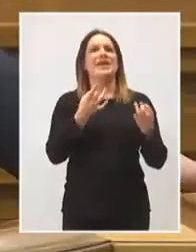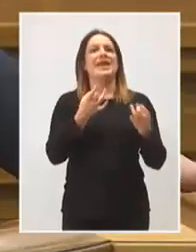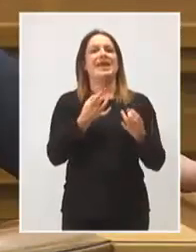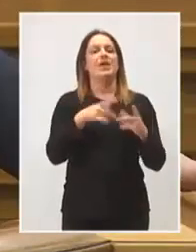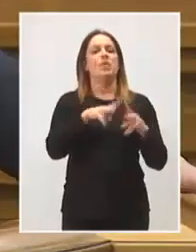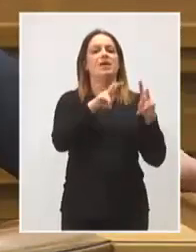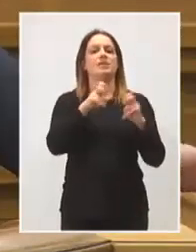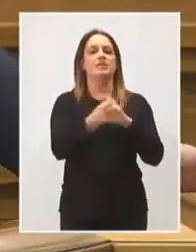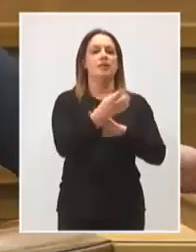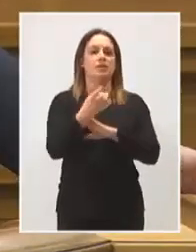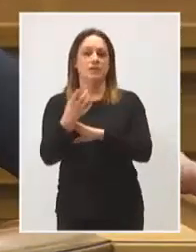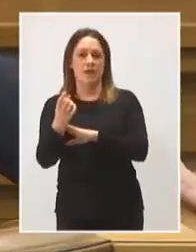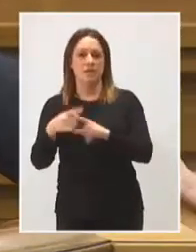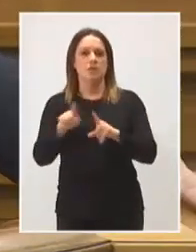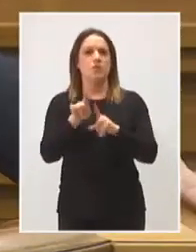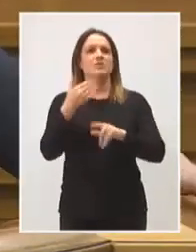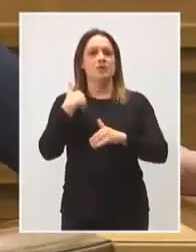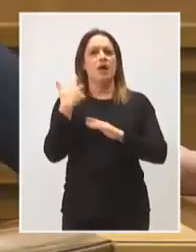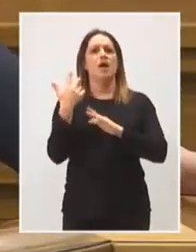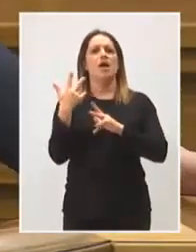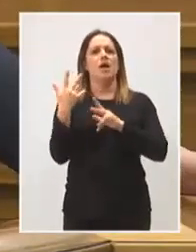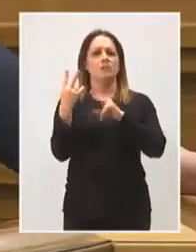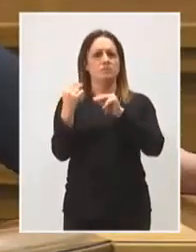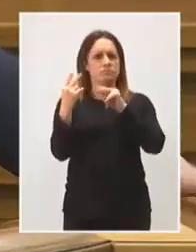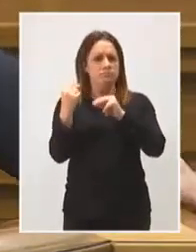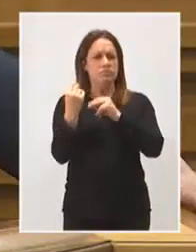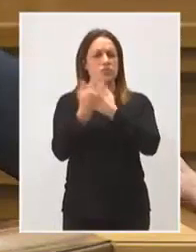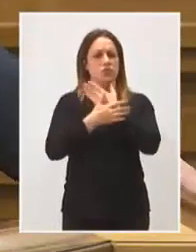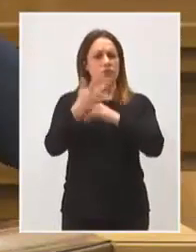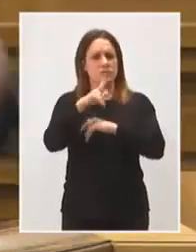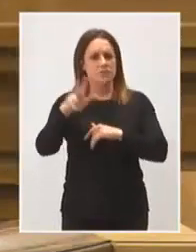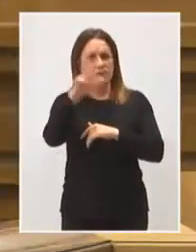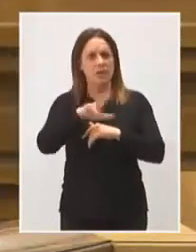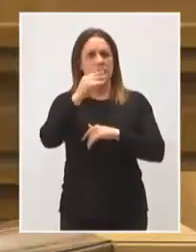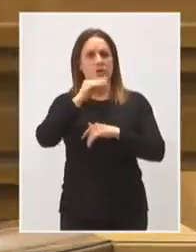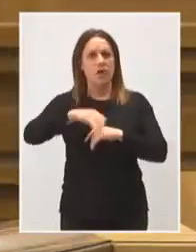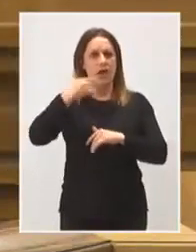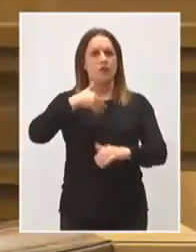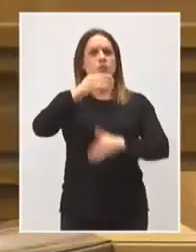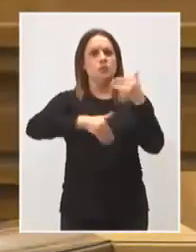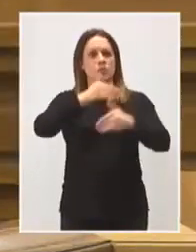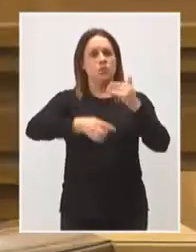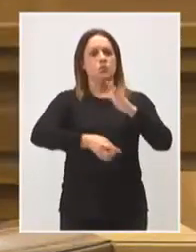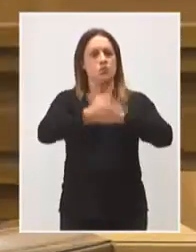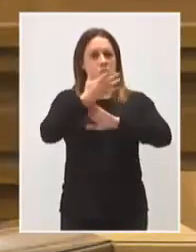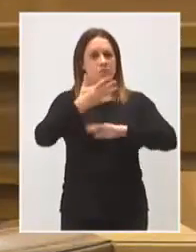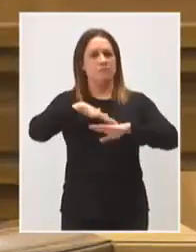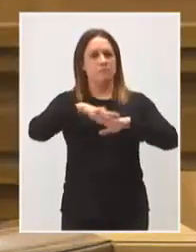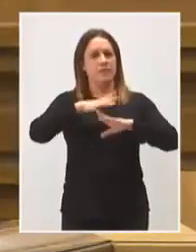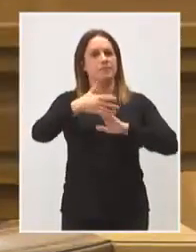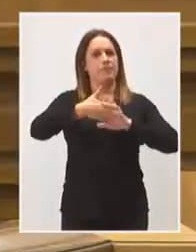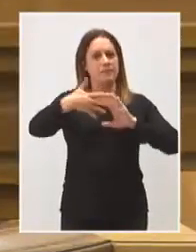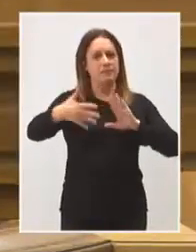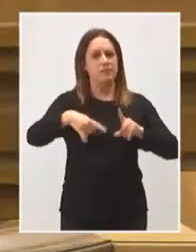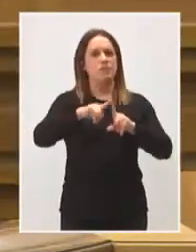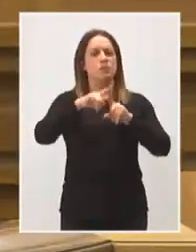Ya tenemos avanzadas conversaciones con el Gobierno de España. Ojalá y que pudieran fructificar para una extensión que estamos empeñados del